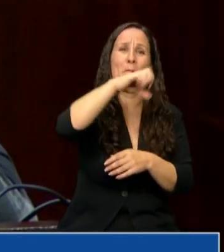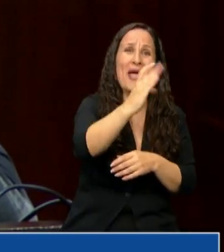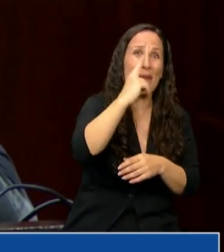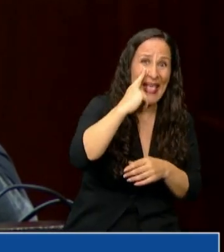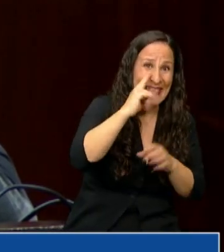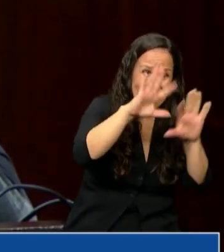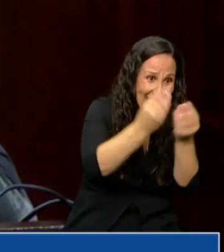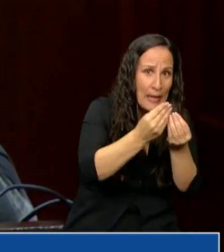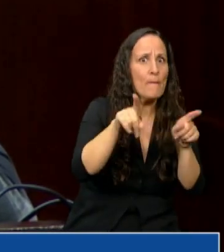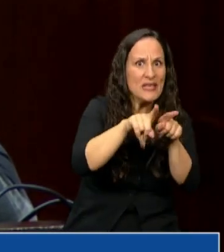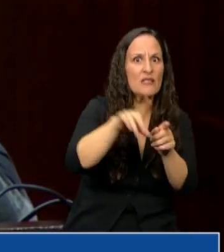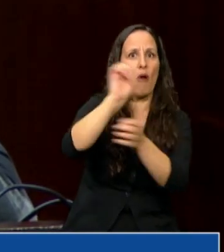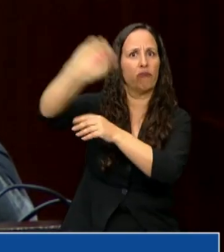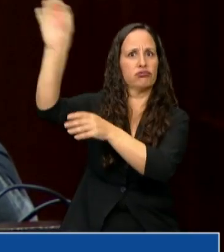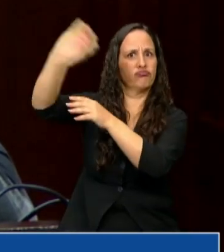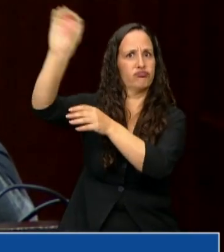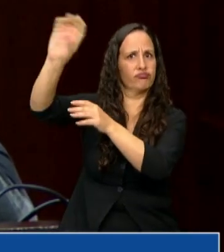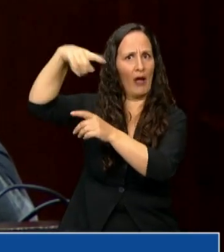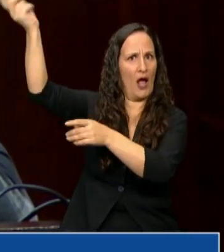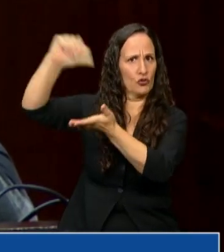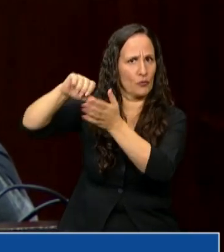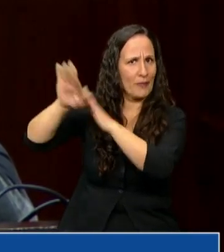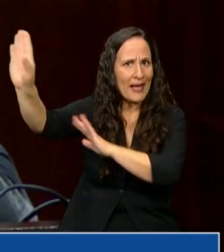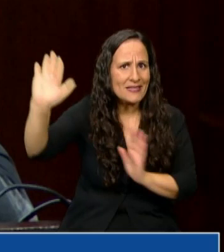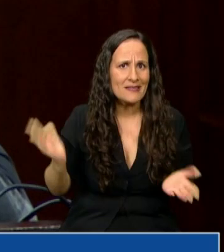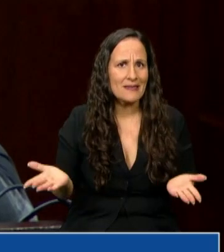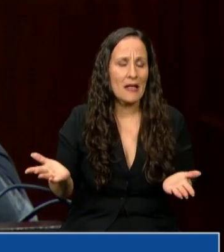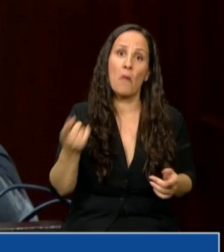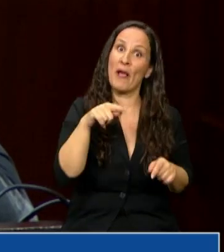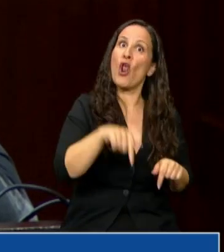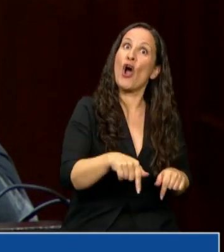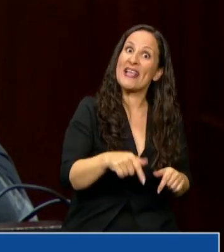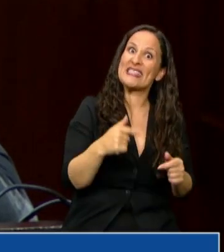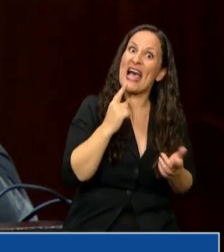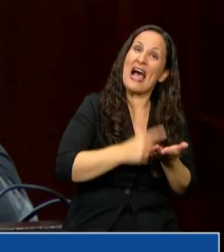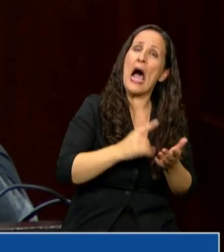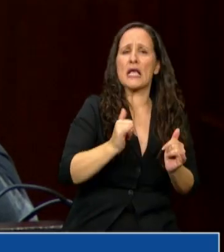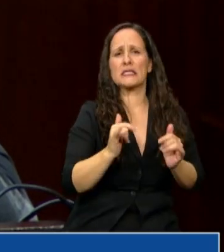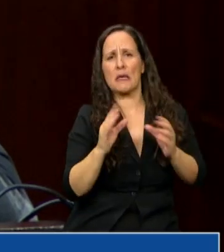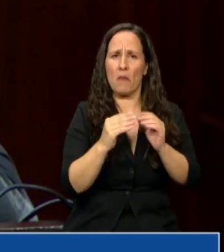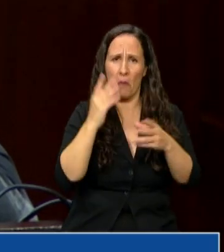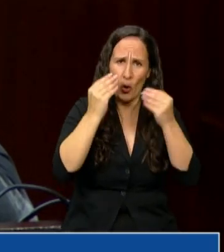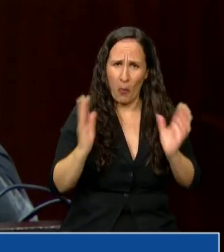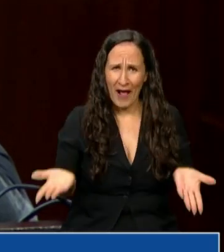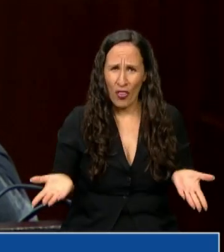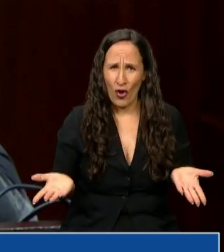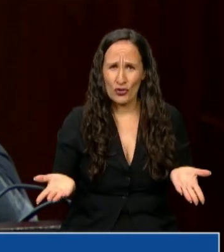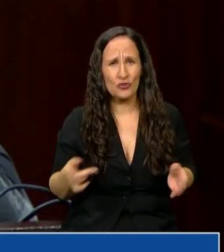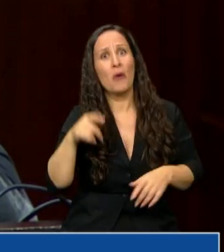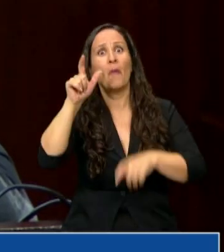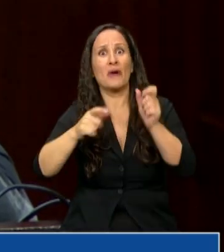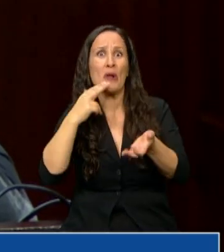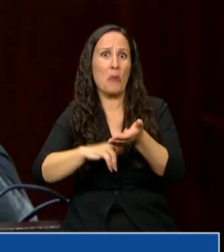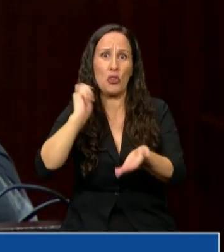entero, pero sí les importa el impacto fiscal de estas medidas. Mucho menos les preocupa la evasión fiscal. Los grandes